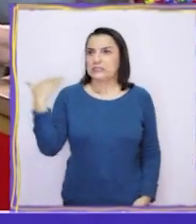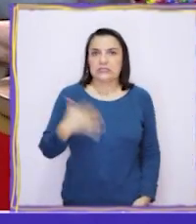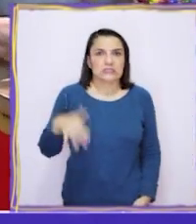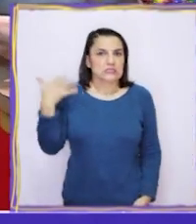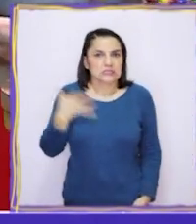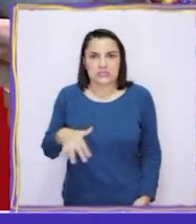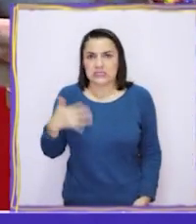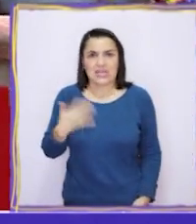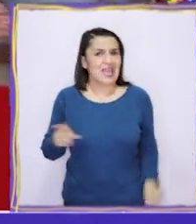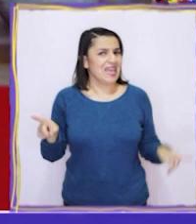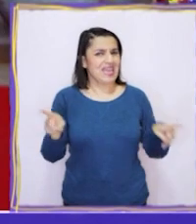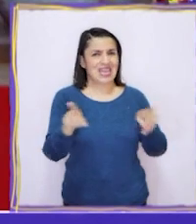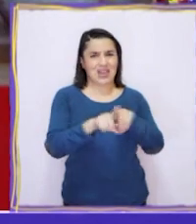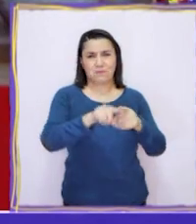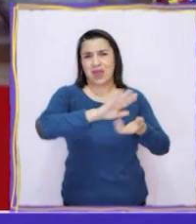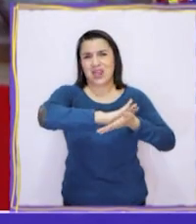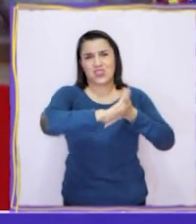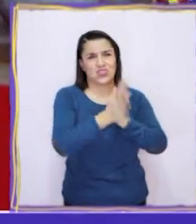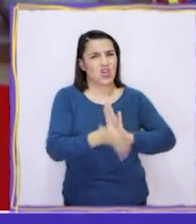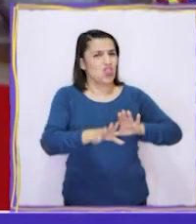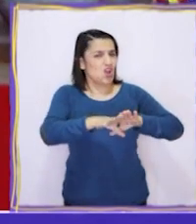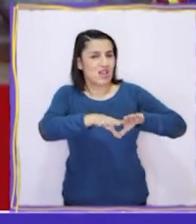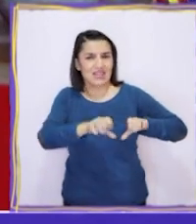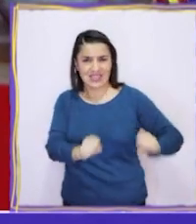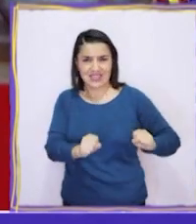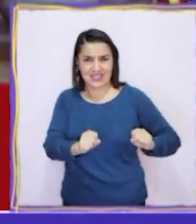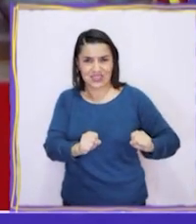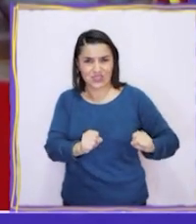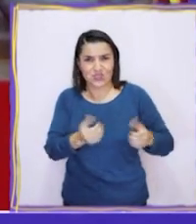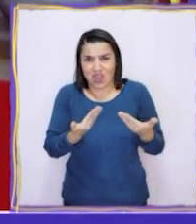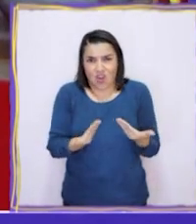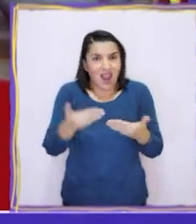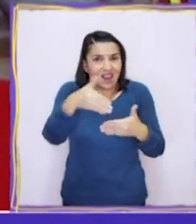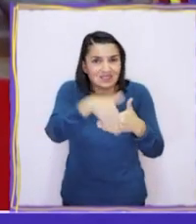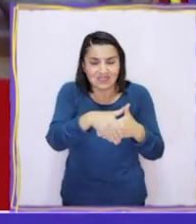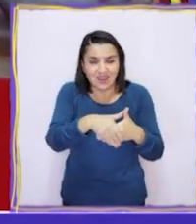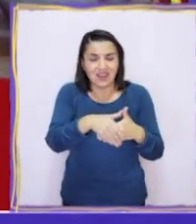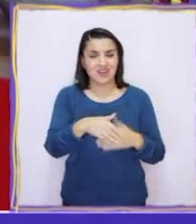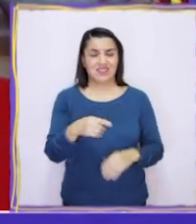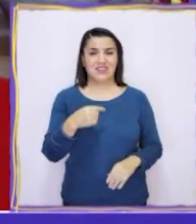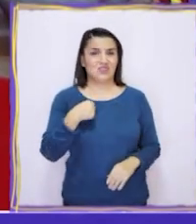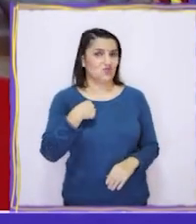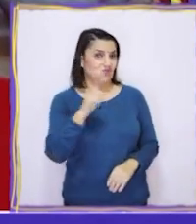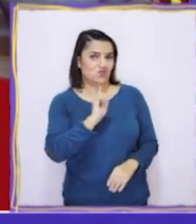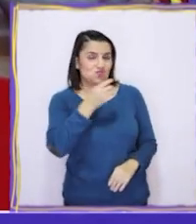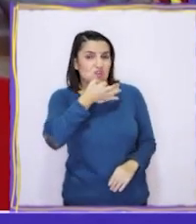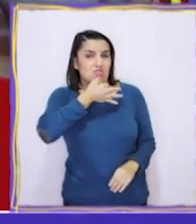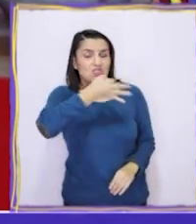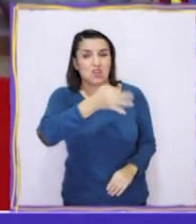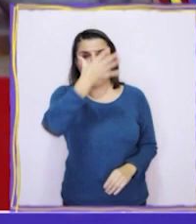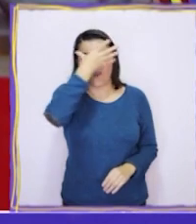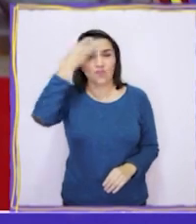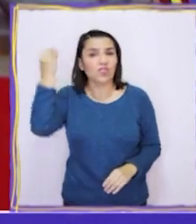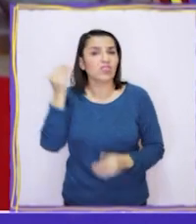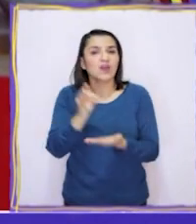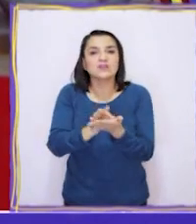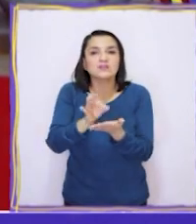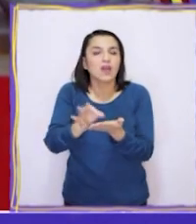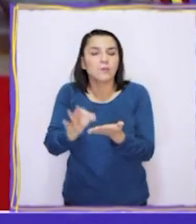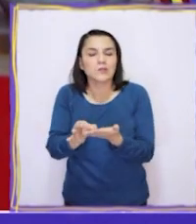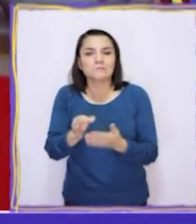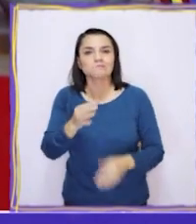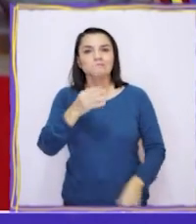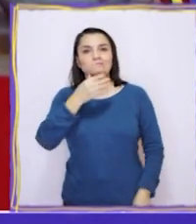¡Qué terrible! Mi hermana ya tiene todo listo para esta tarde. Yo no me atreví a contarle que había olvidado las